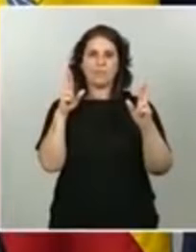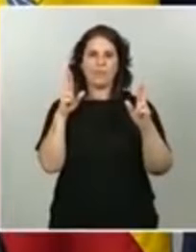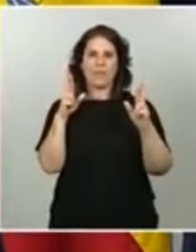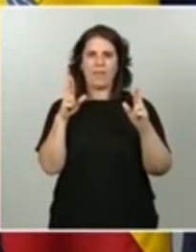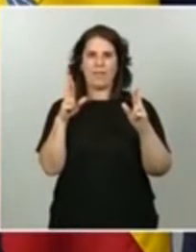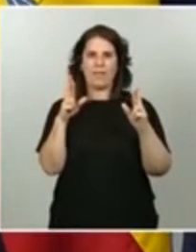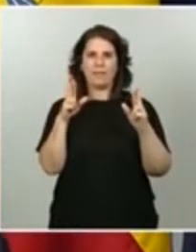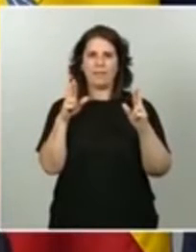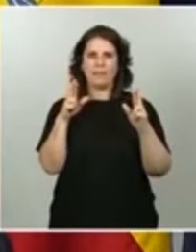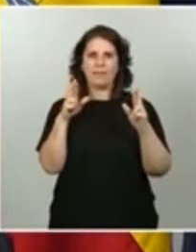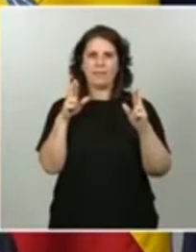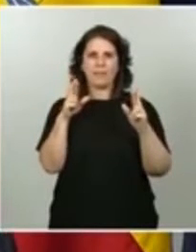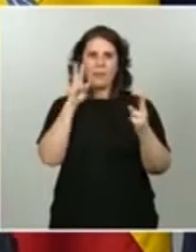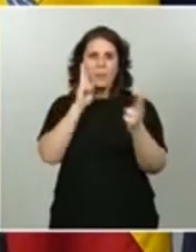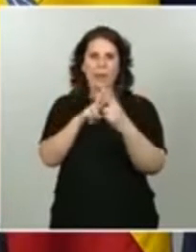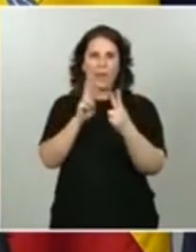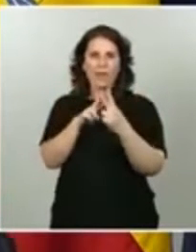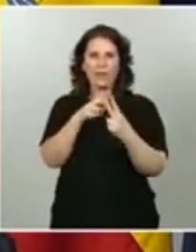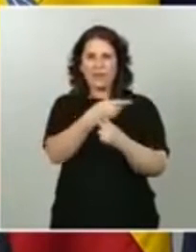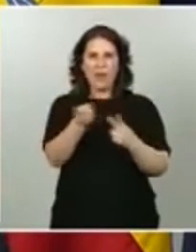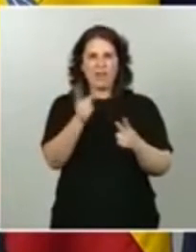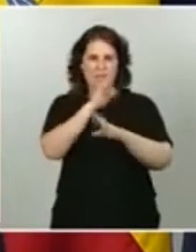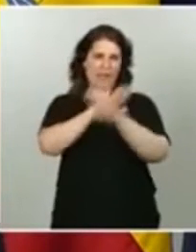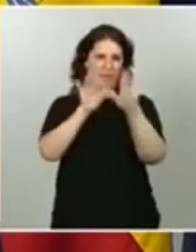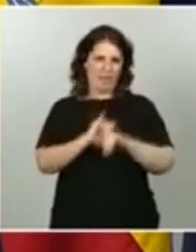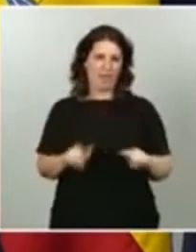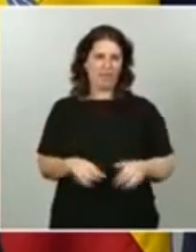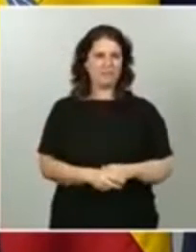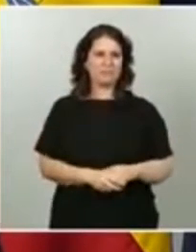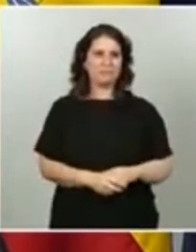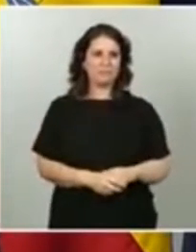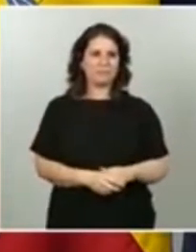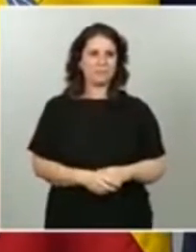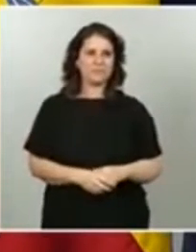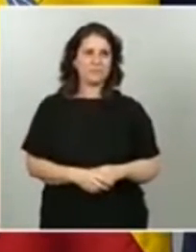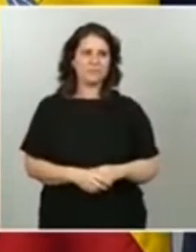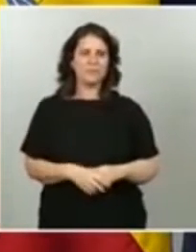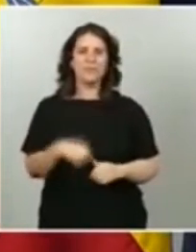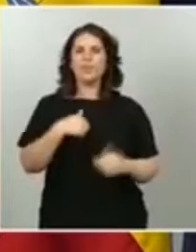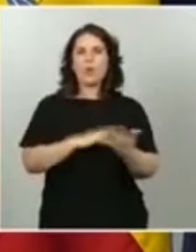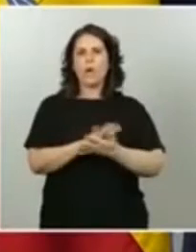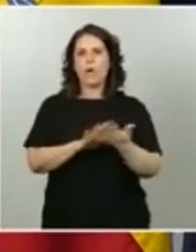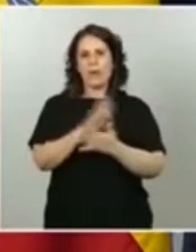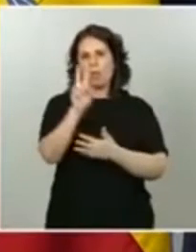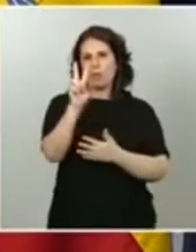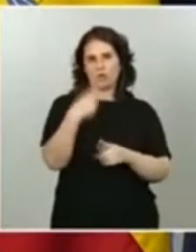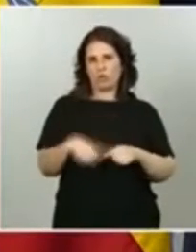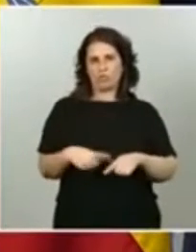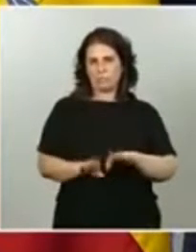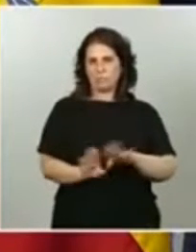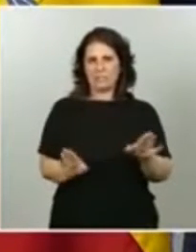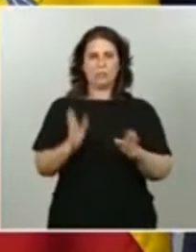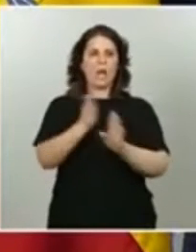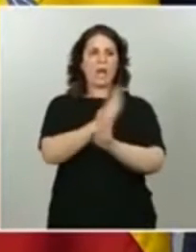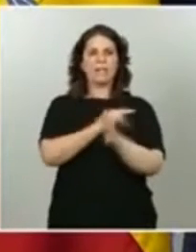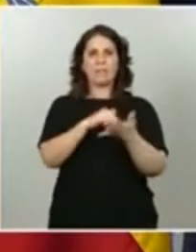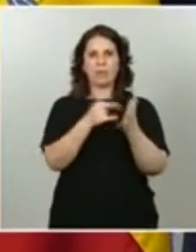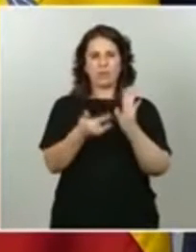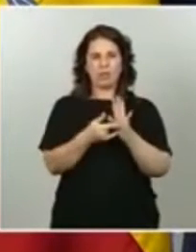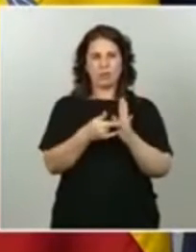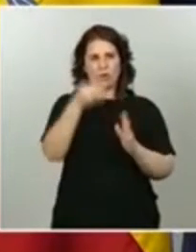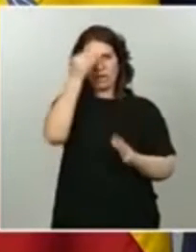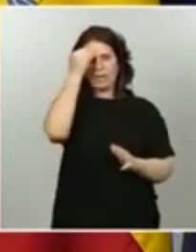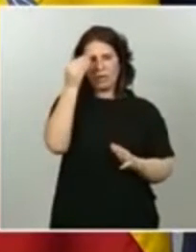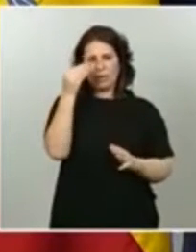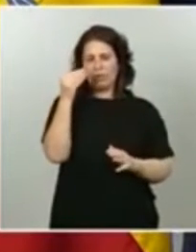a tener estos contactos. Yo voy a hablar de dos actuaciones, un anteproyecto, que creo que es un paradigma en